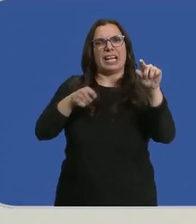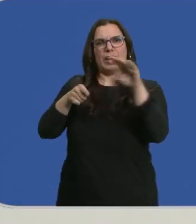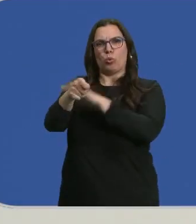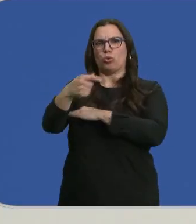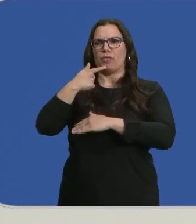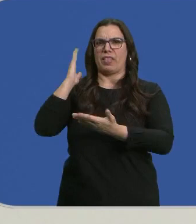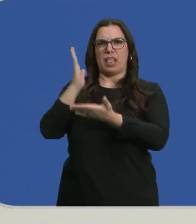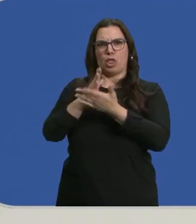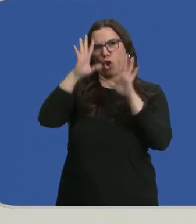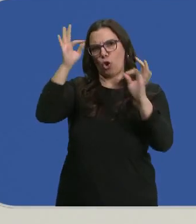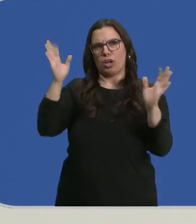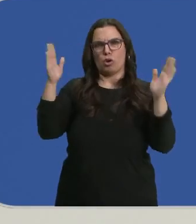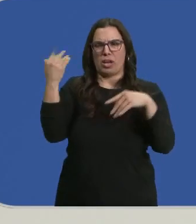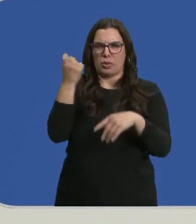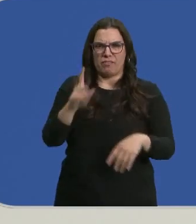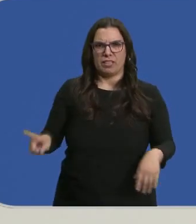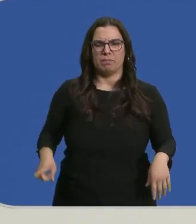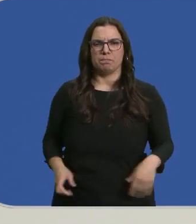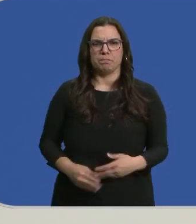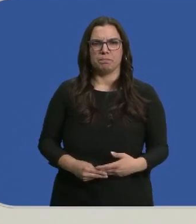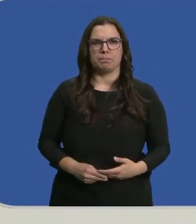calificado de injustificada e innecesaria.